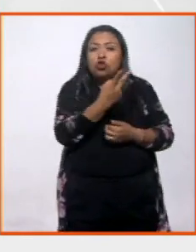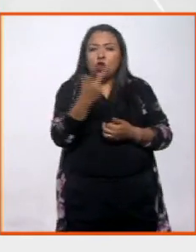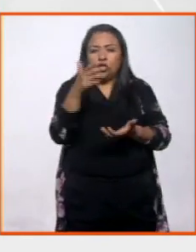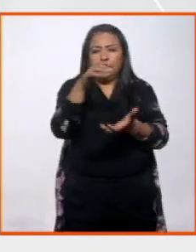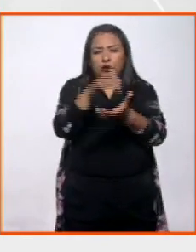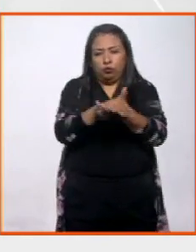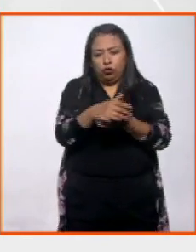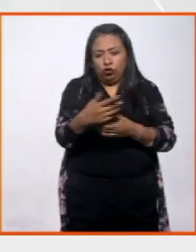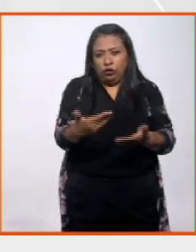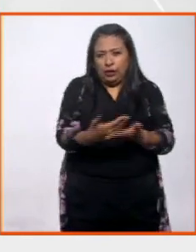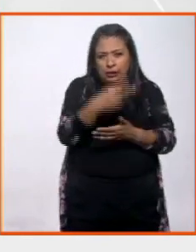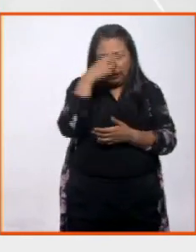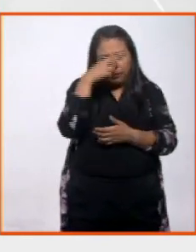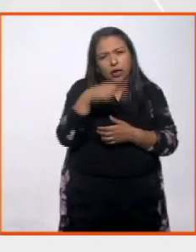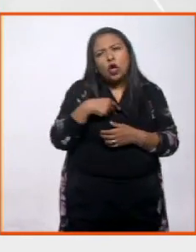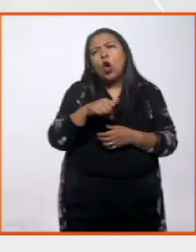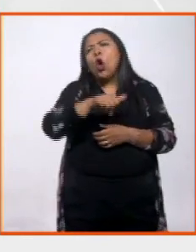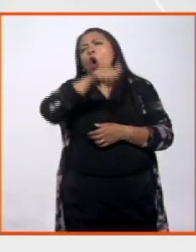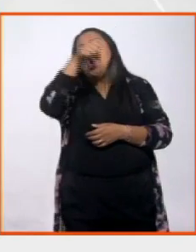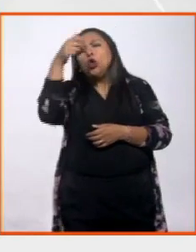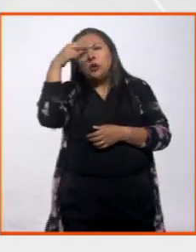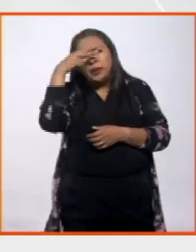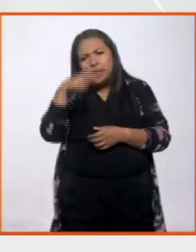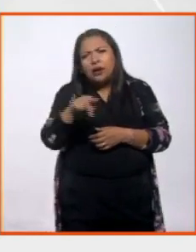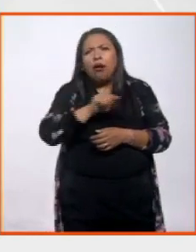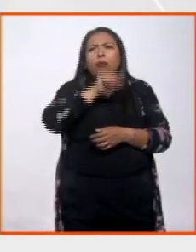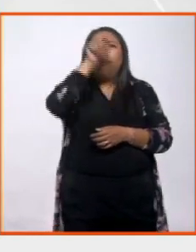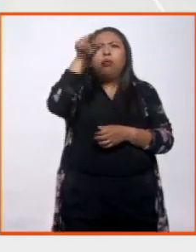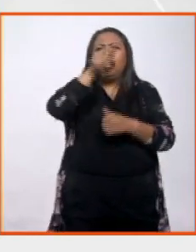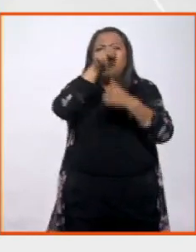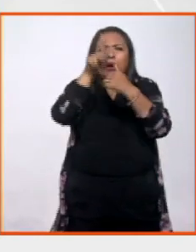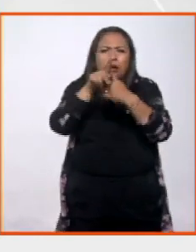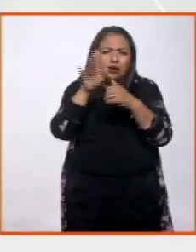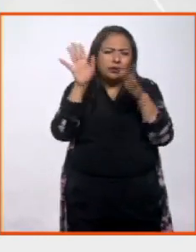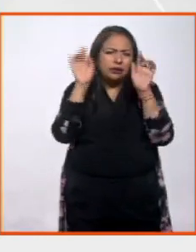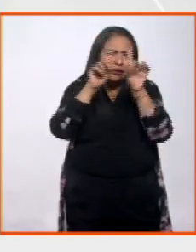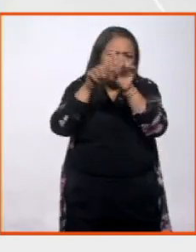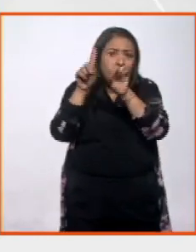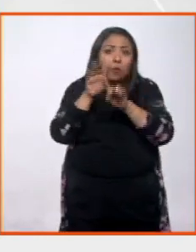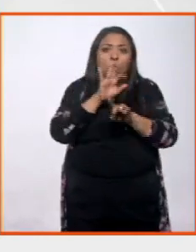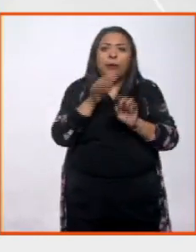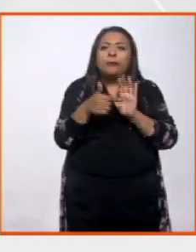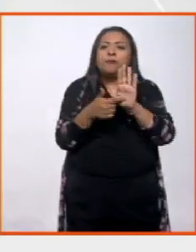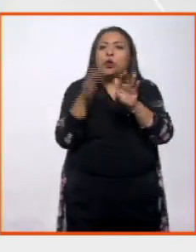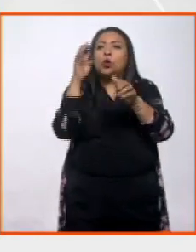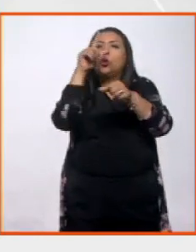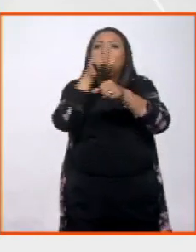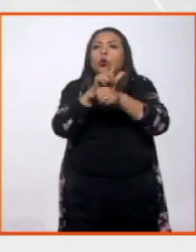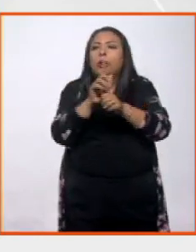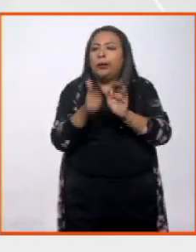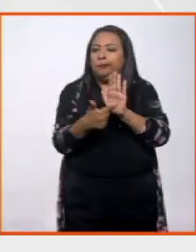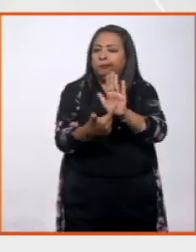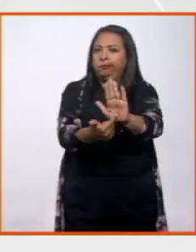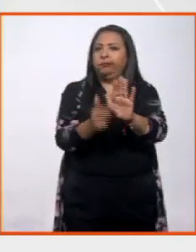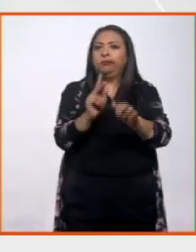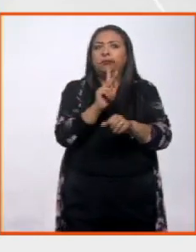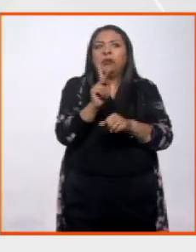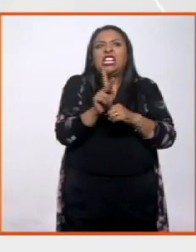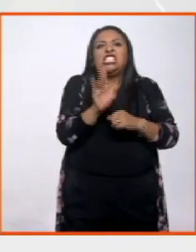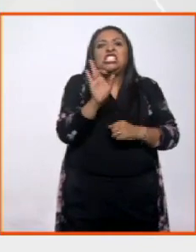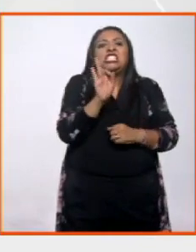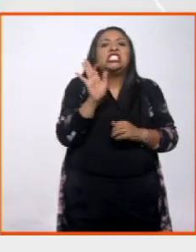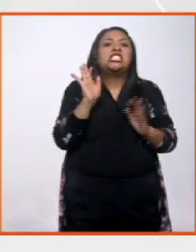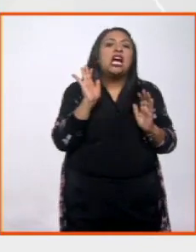mexicanos, como puede ser otro mexicano en otra parte del mundo, puede incidir en la escena cultural de un país que quizá